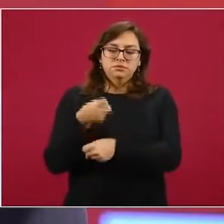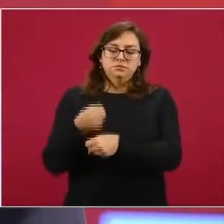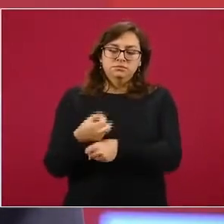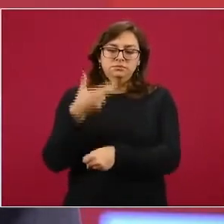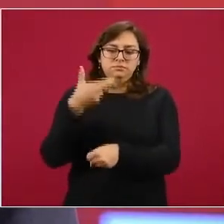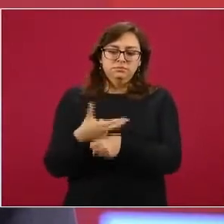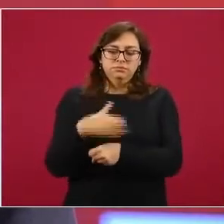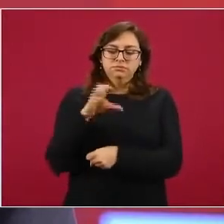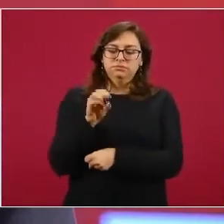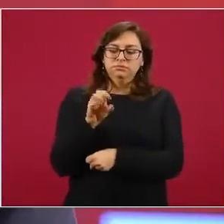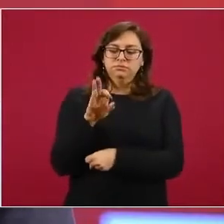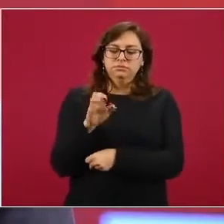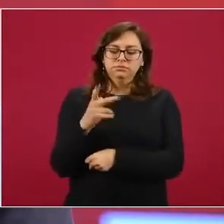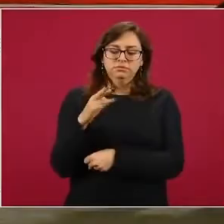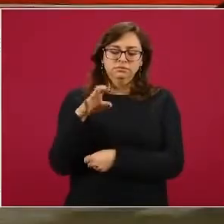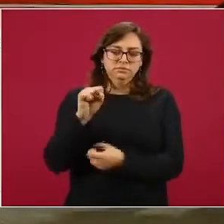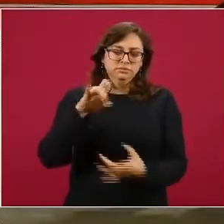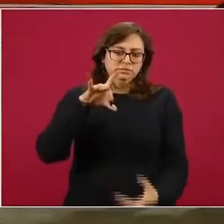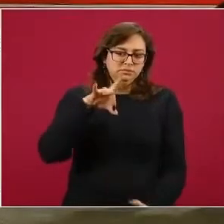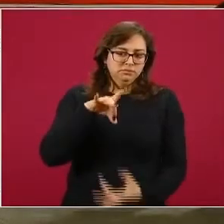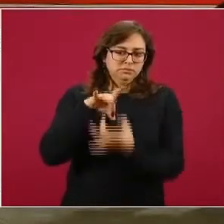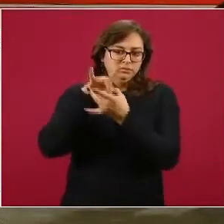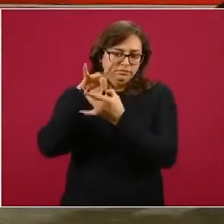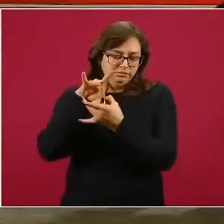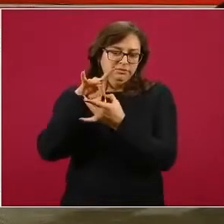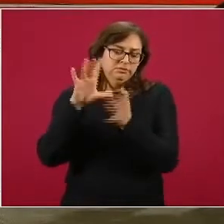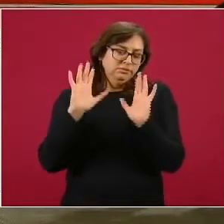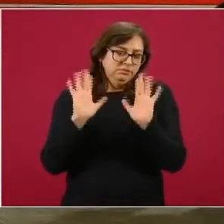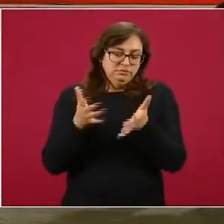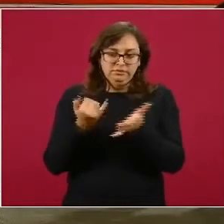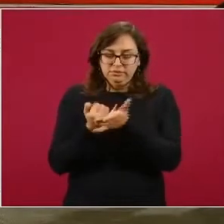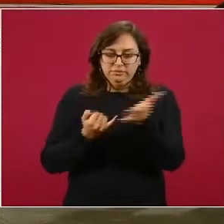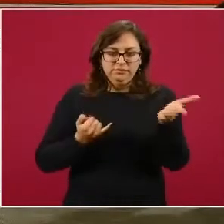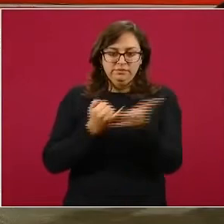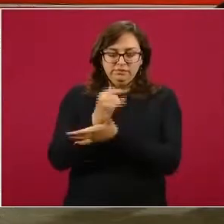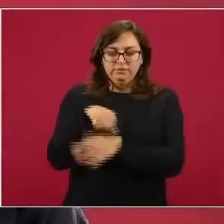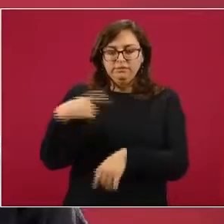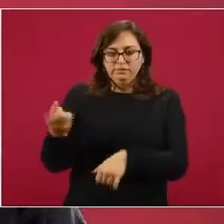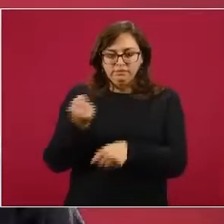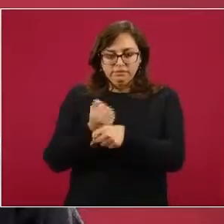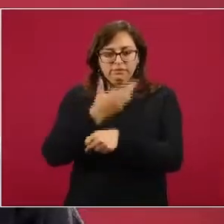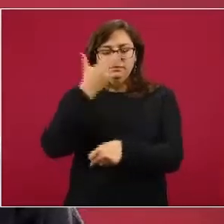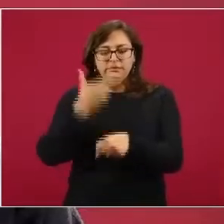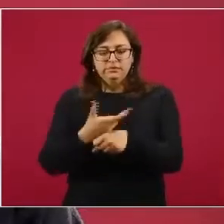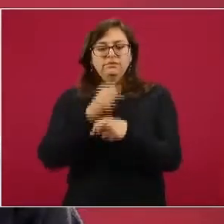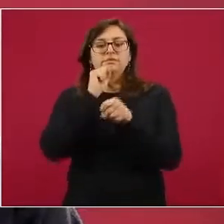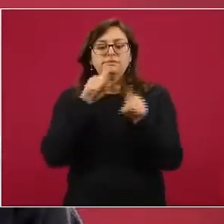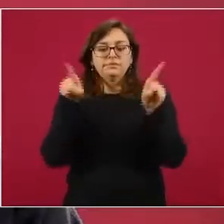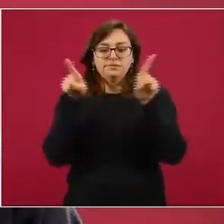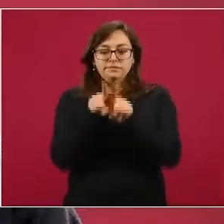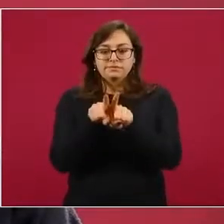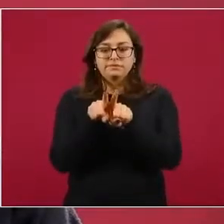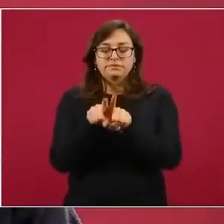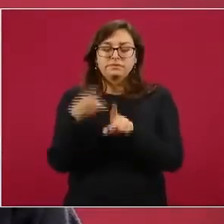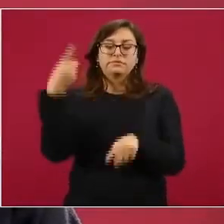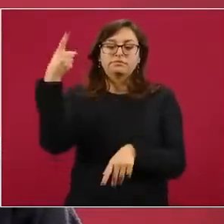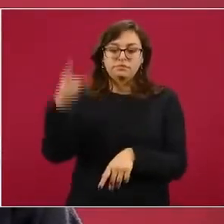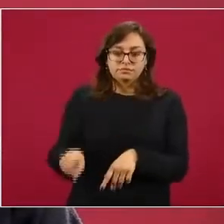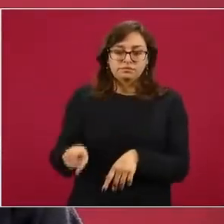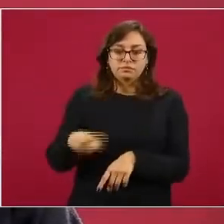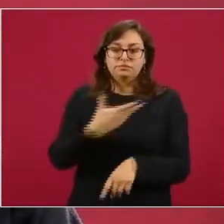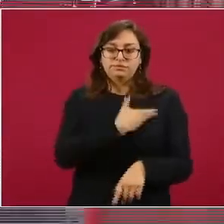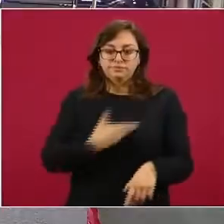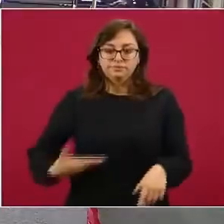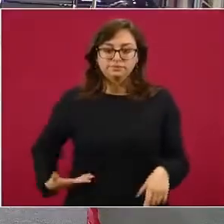por una instrucción del señor secretario y desde luego también por una indicación de